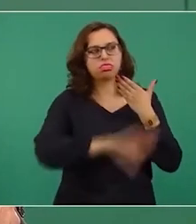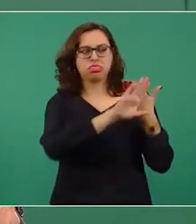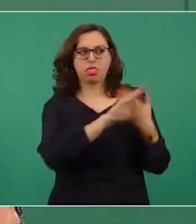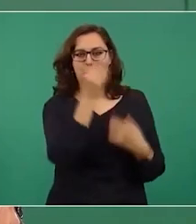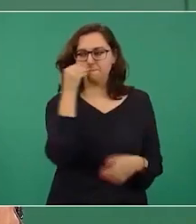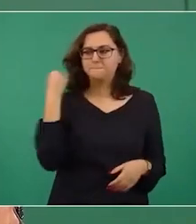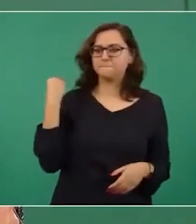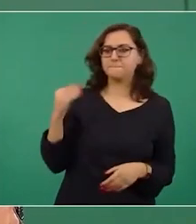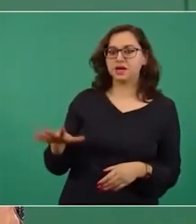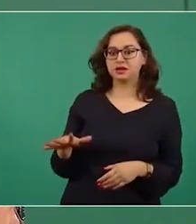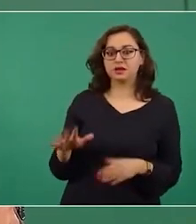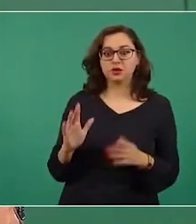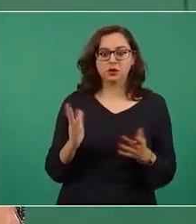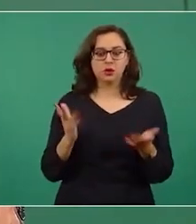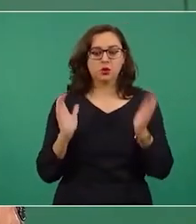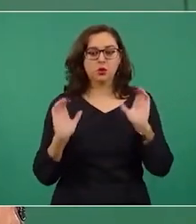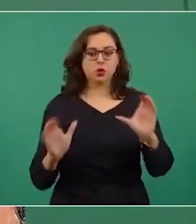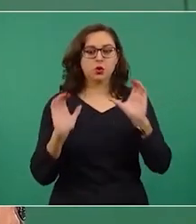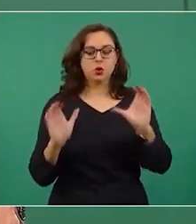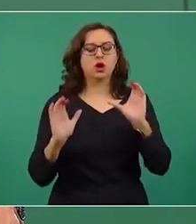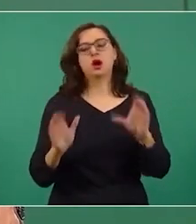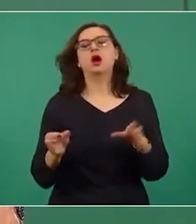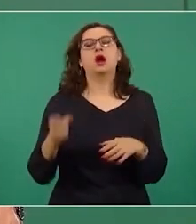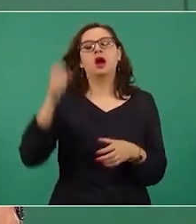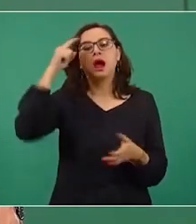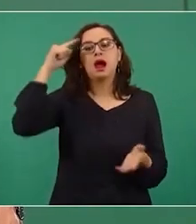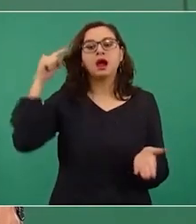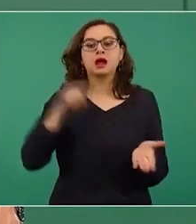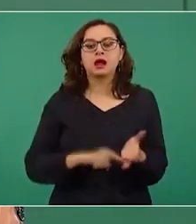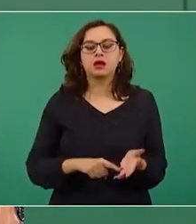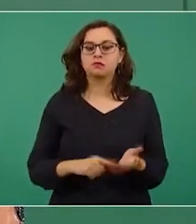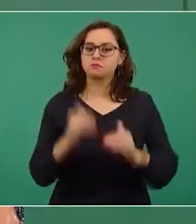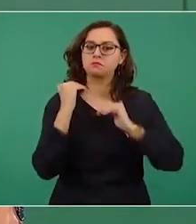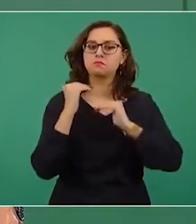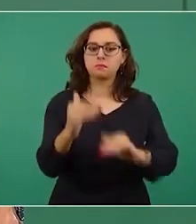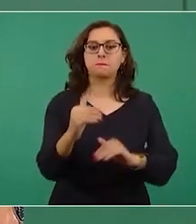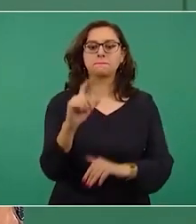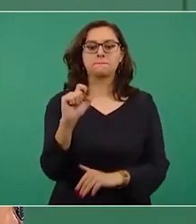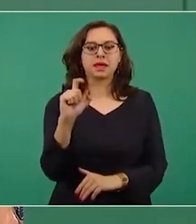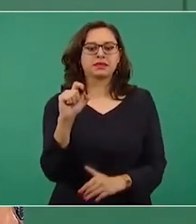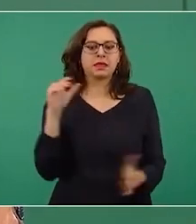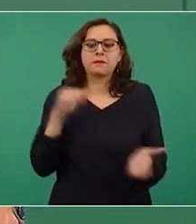no se podían depositar creo que más de 20 o de 30 mil pesos